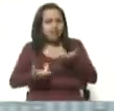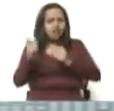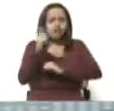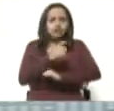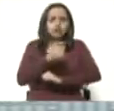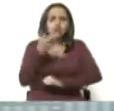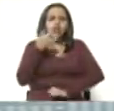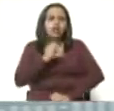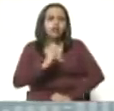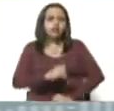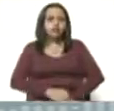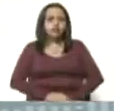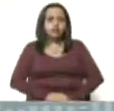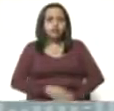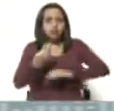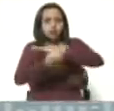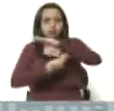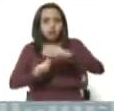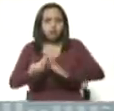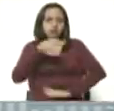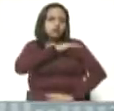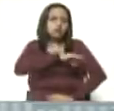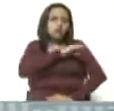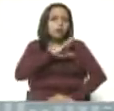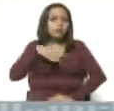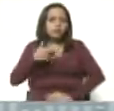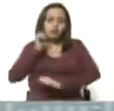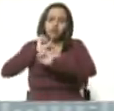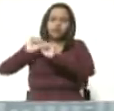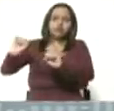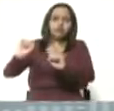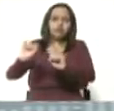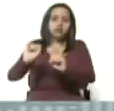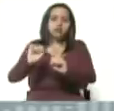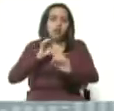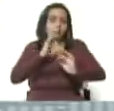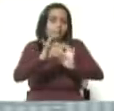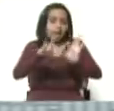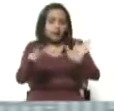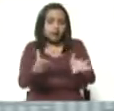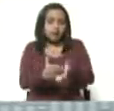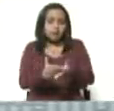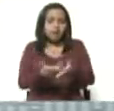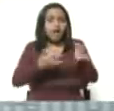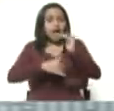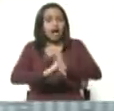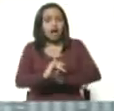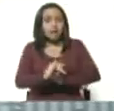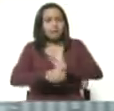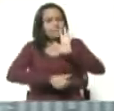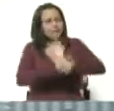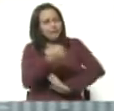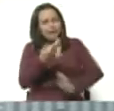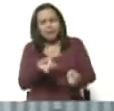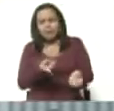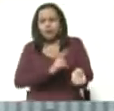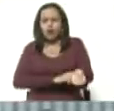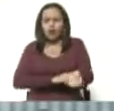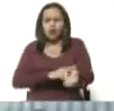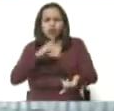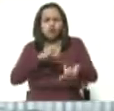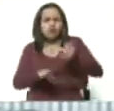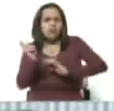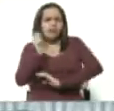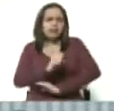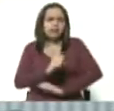necesarios para lo básico de la sociedad, para enfrentar la pandemia, más bien, se ha agravado a lo largo de los últimos